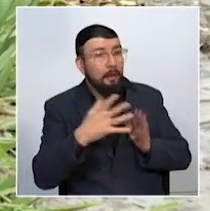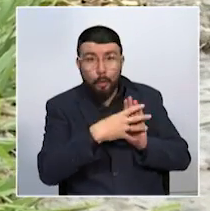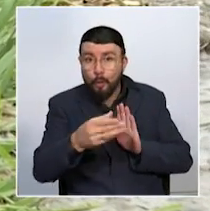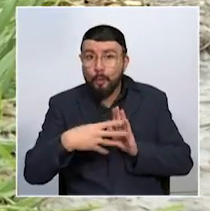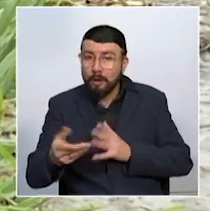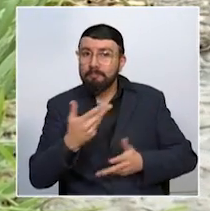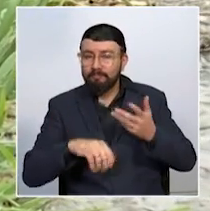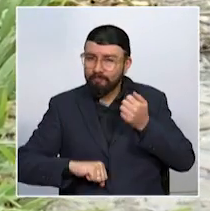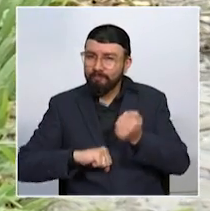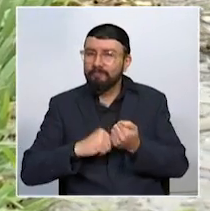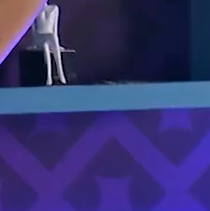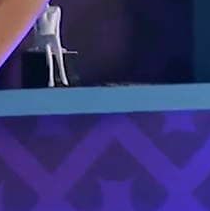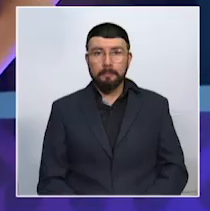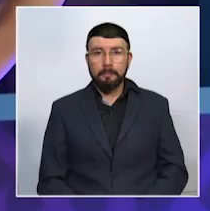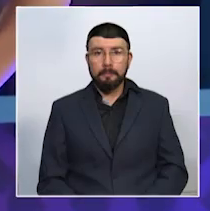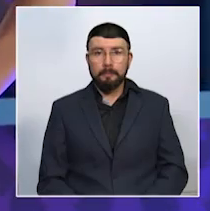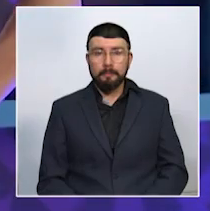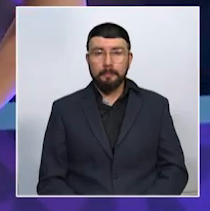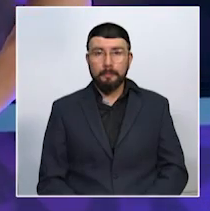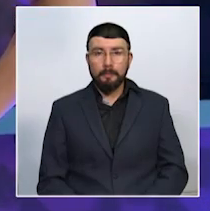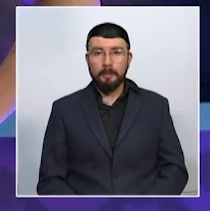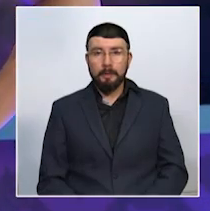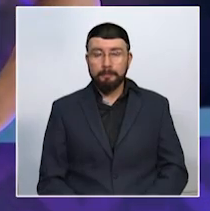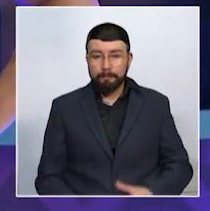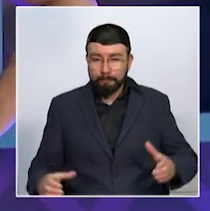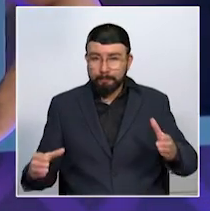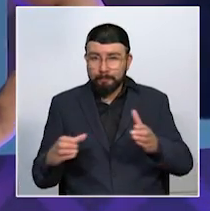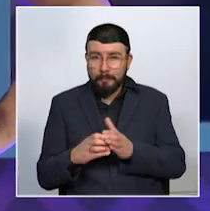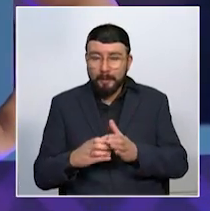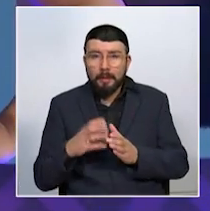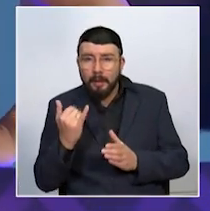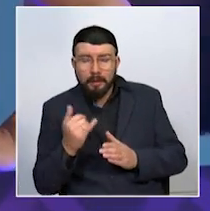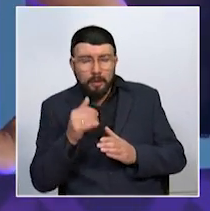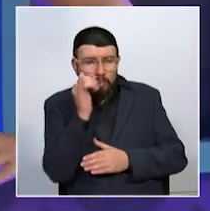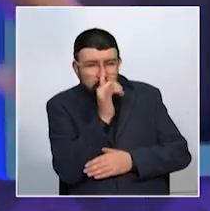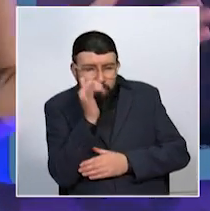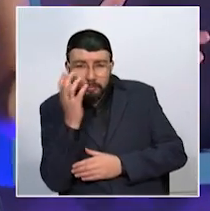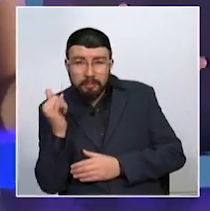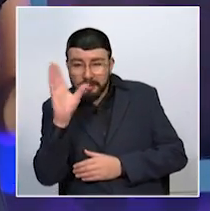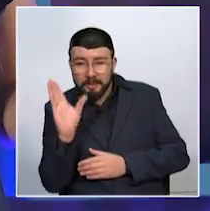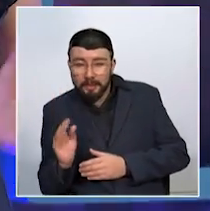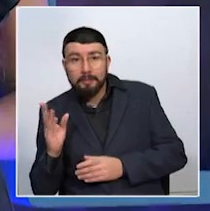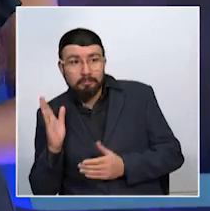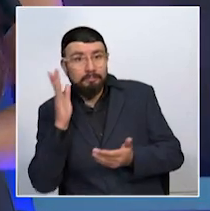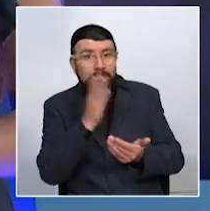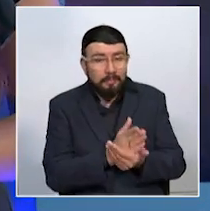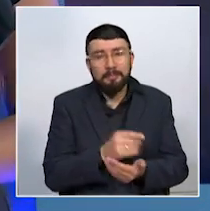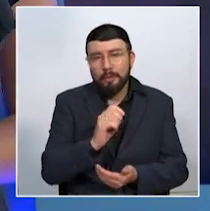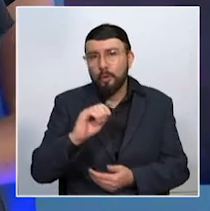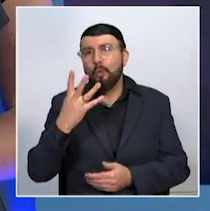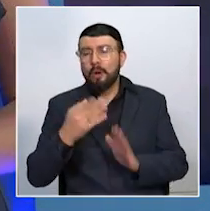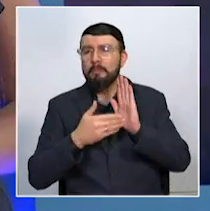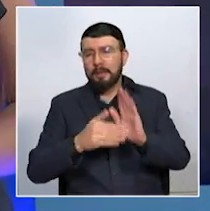esfuerzos. Y la Asociación de Reporteros Gráficos del Quindío Azorequín hace en su cuarta versión un